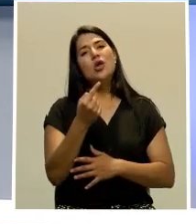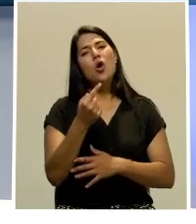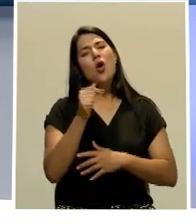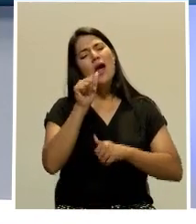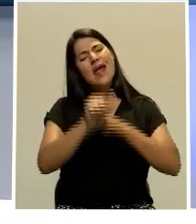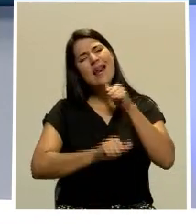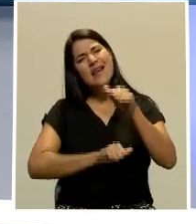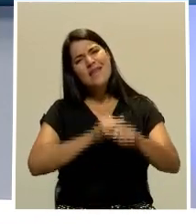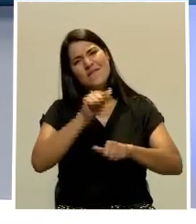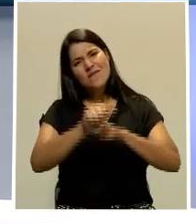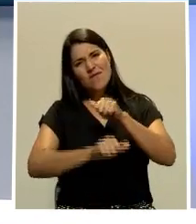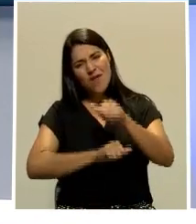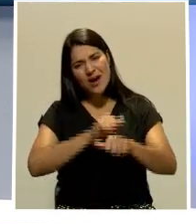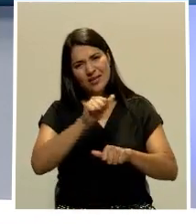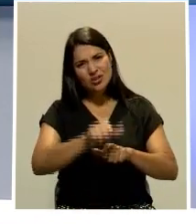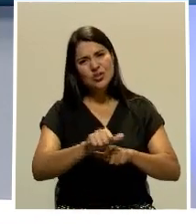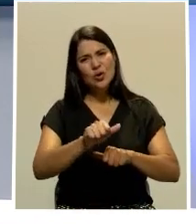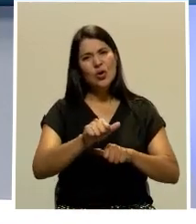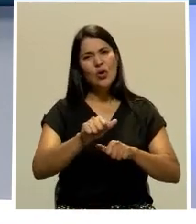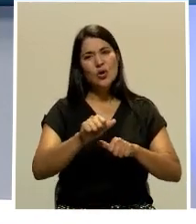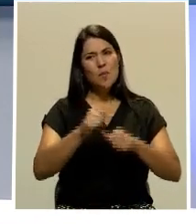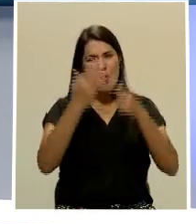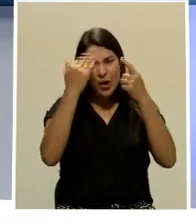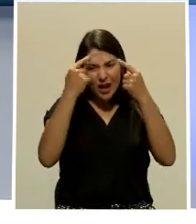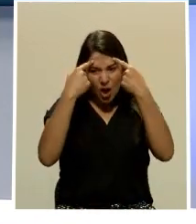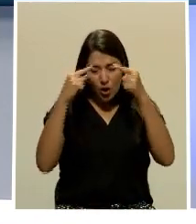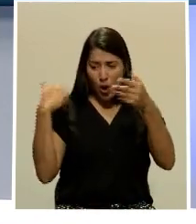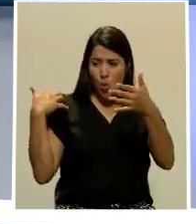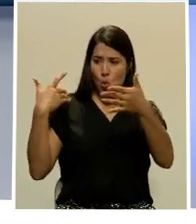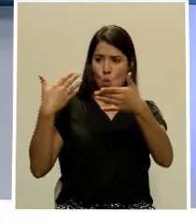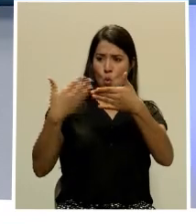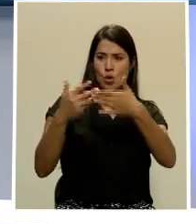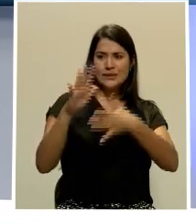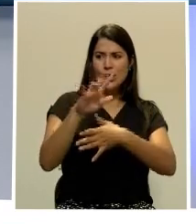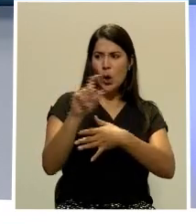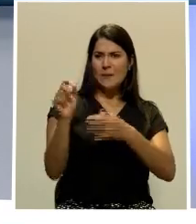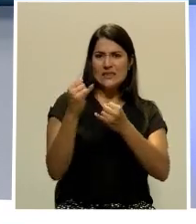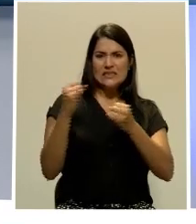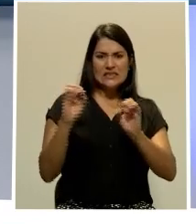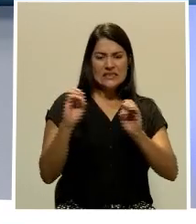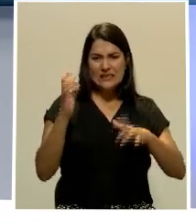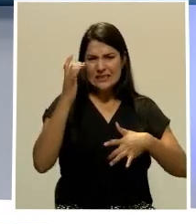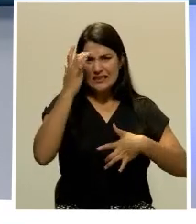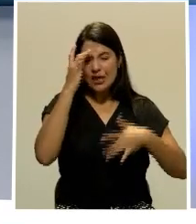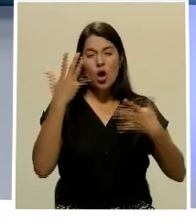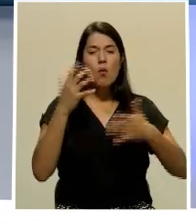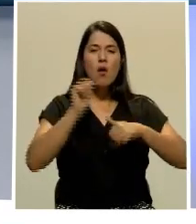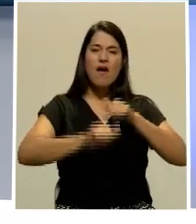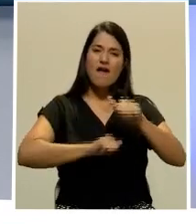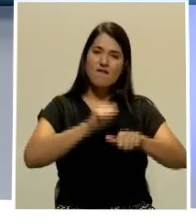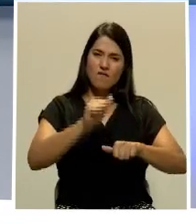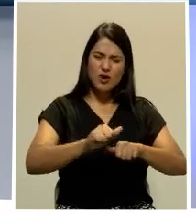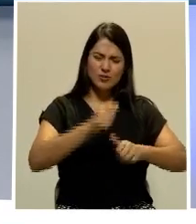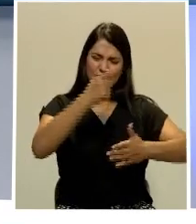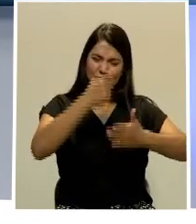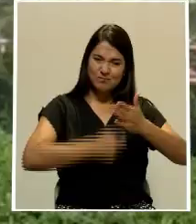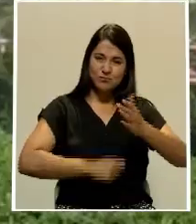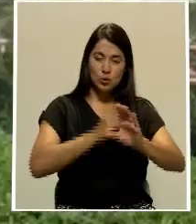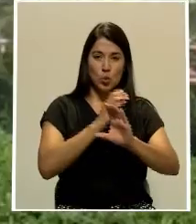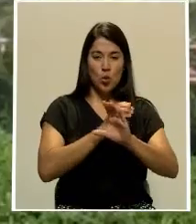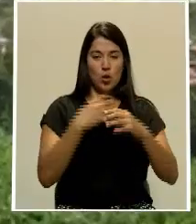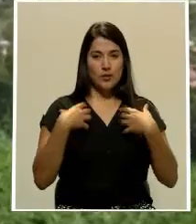esfuerzo es la gente de Dota, los ciudadanos que han venido aplicando estrictas medidas sanitarias.